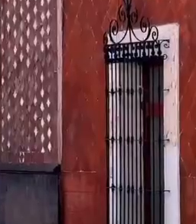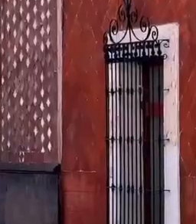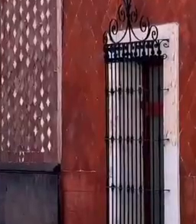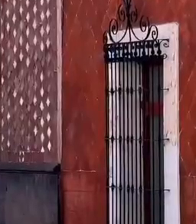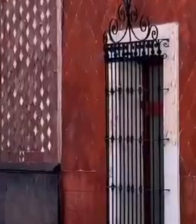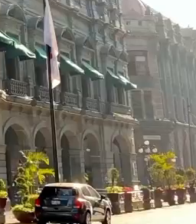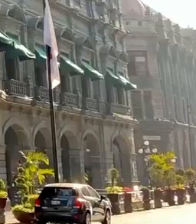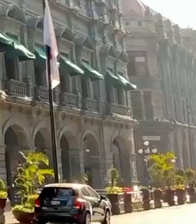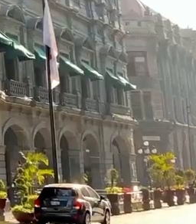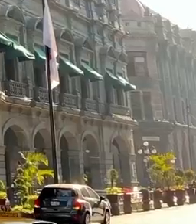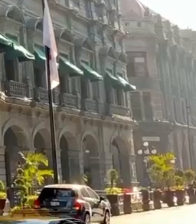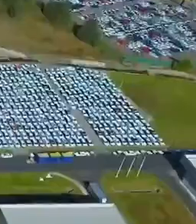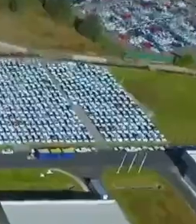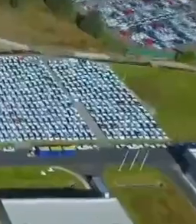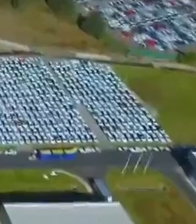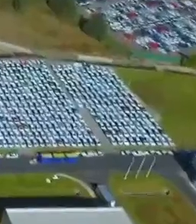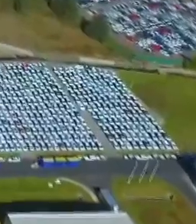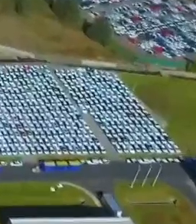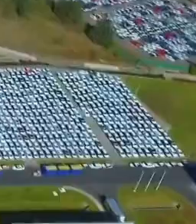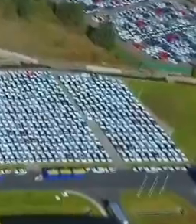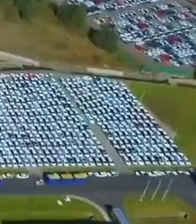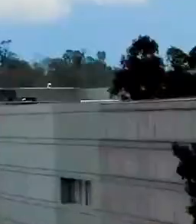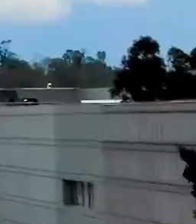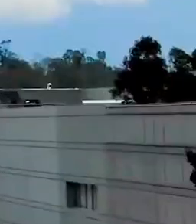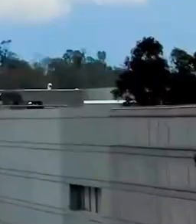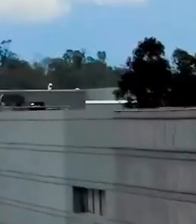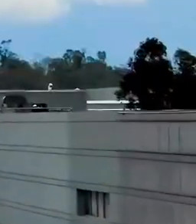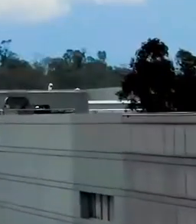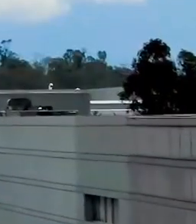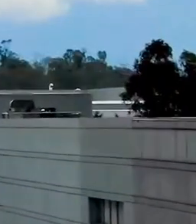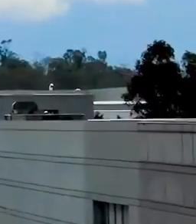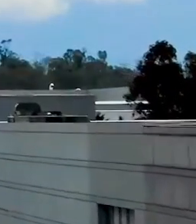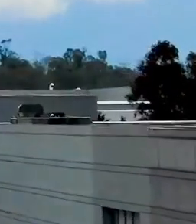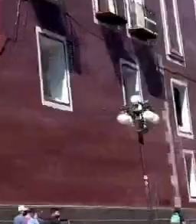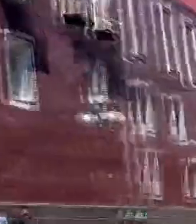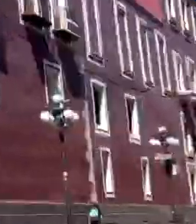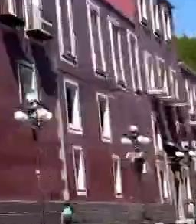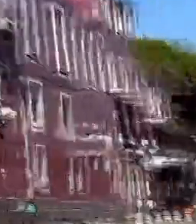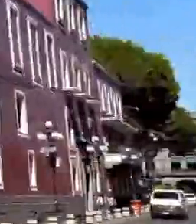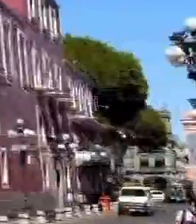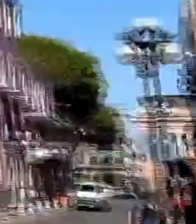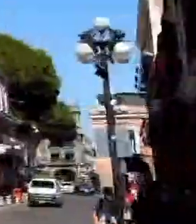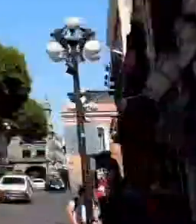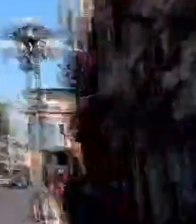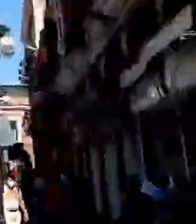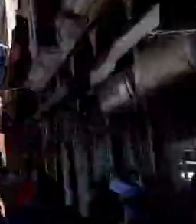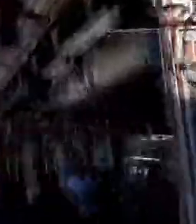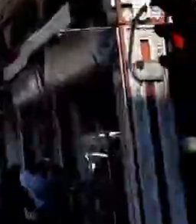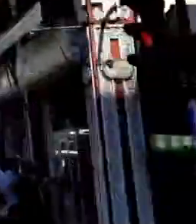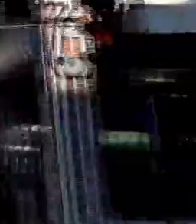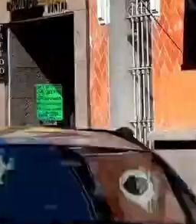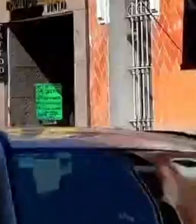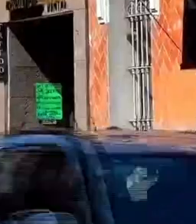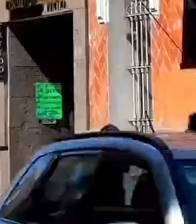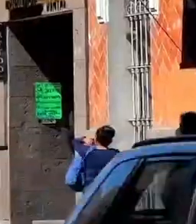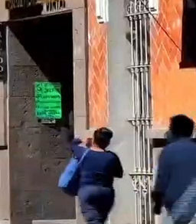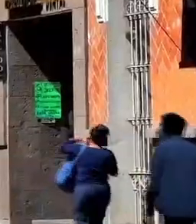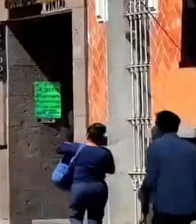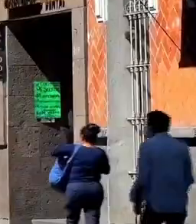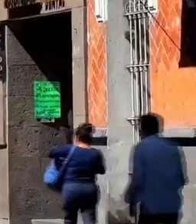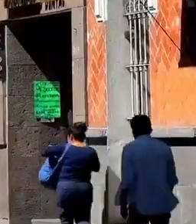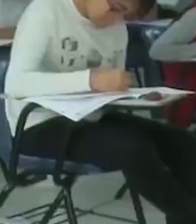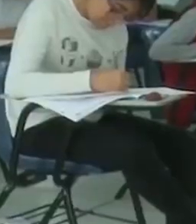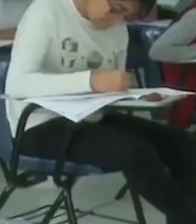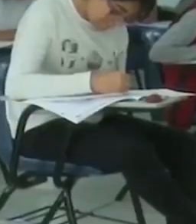y otros municipios aledaños. Actualmente, se generan más de 3 mil empleos que benefician directamente a los habitantes de la